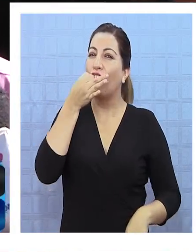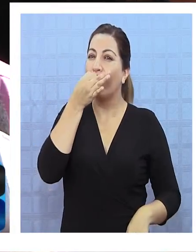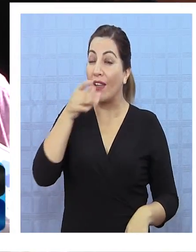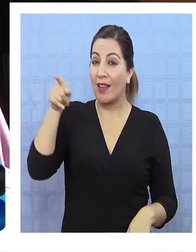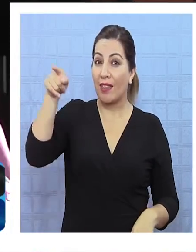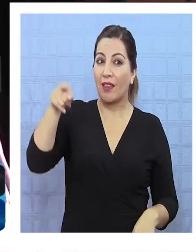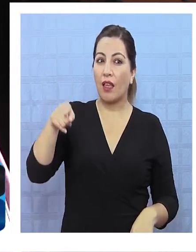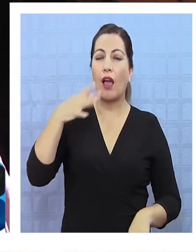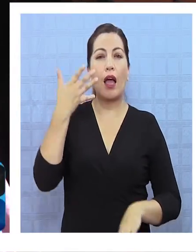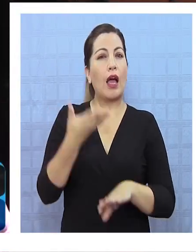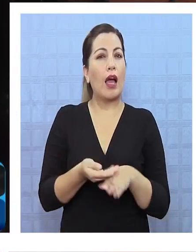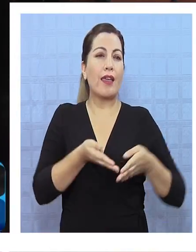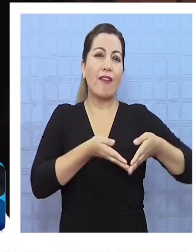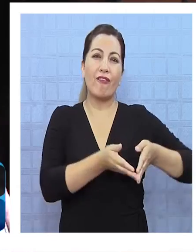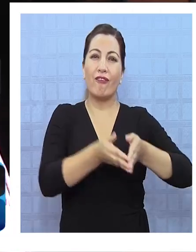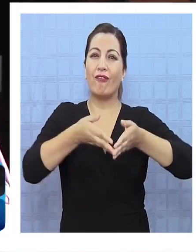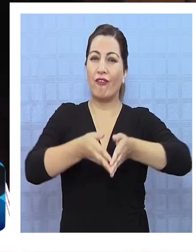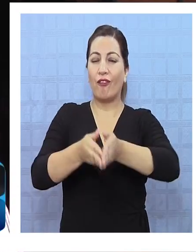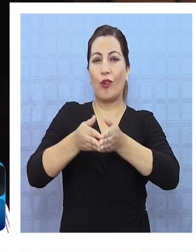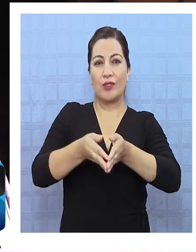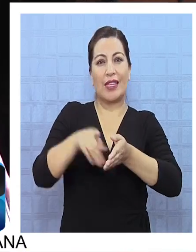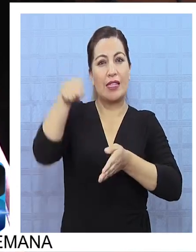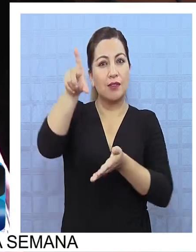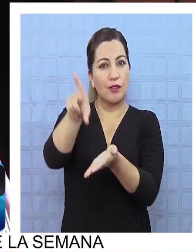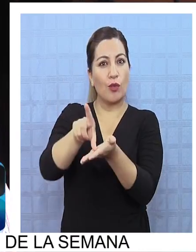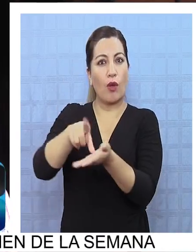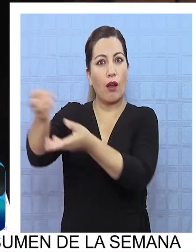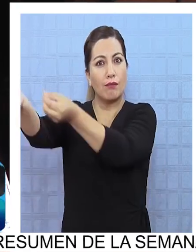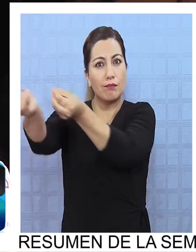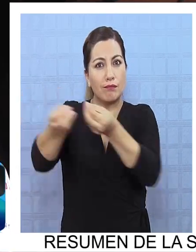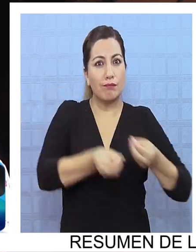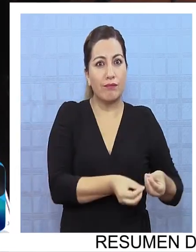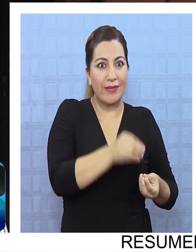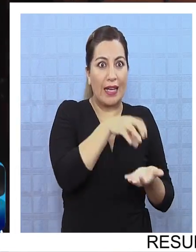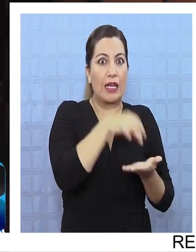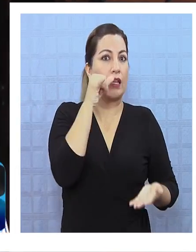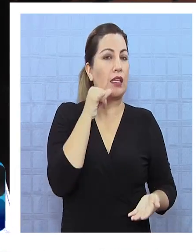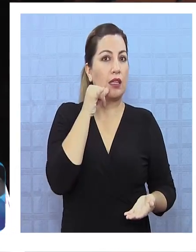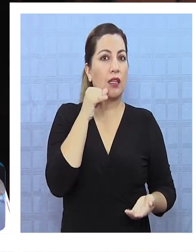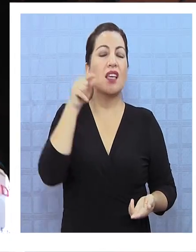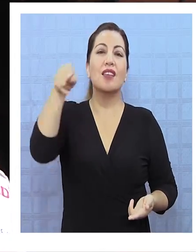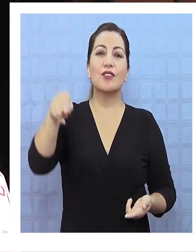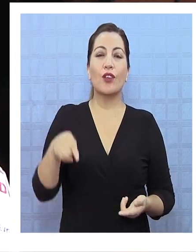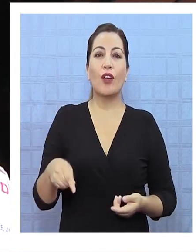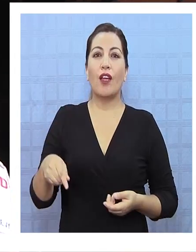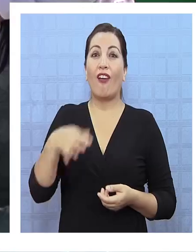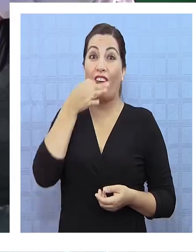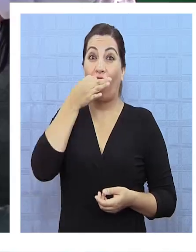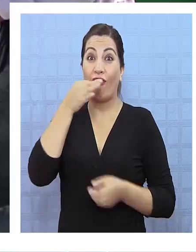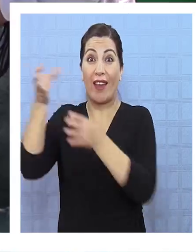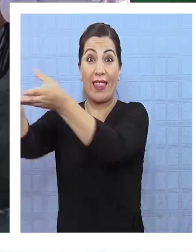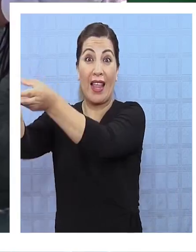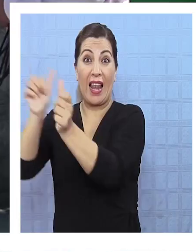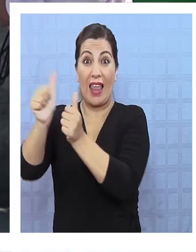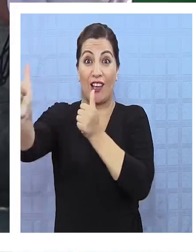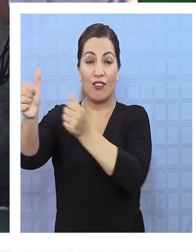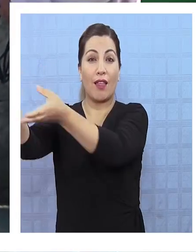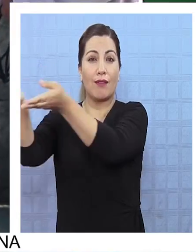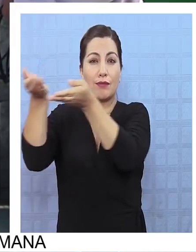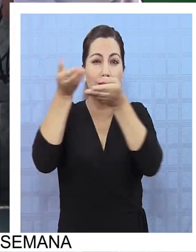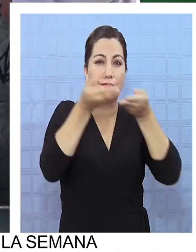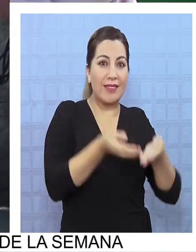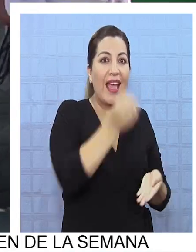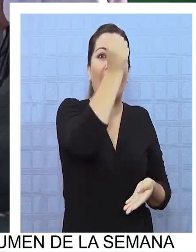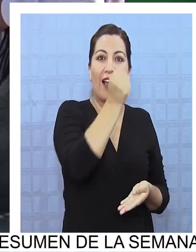decir, de los botes, los mariscos y pescados vienen de ese sector, así que es como un rincón de los verdes aquí en Cabancha.